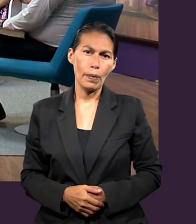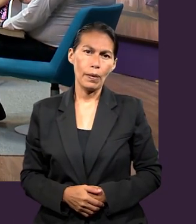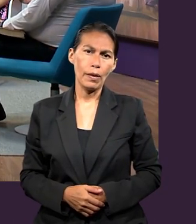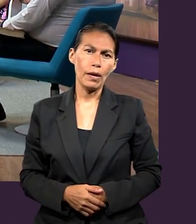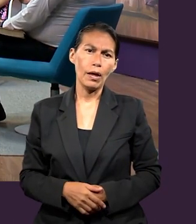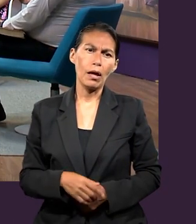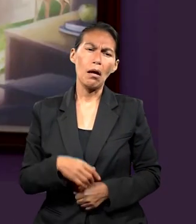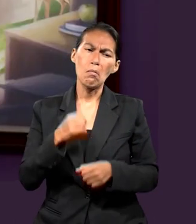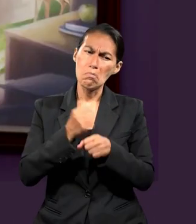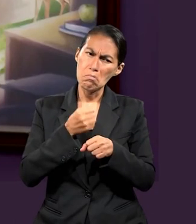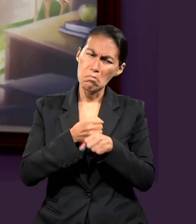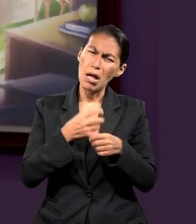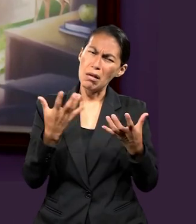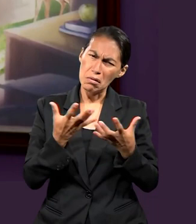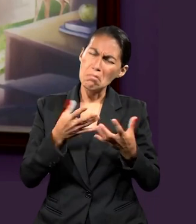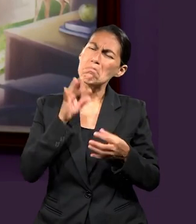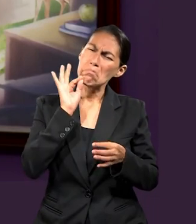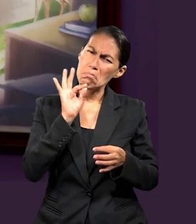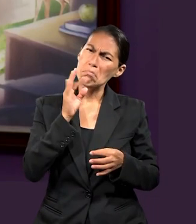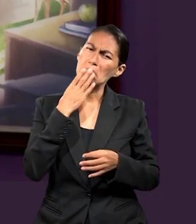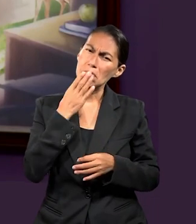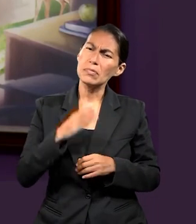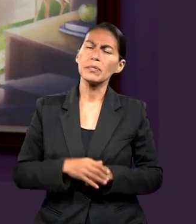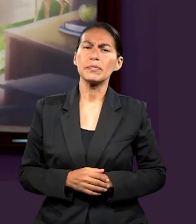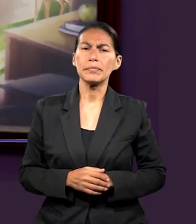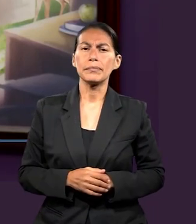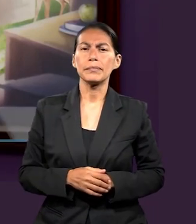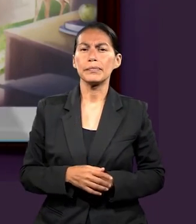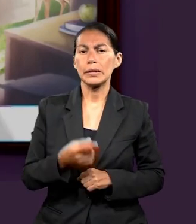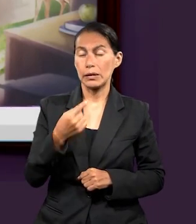piensan ustedes? Es muy bonito llevarlo a la práctica.